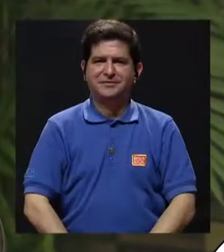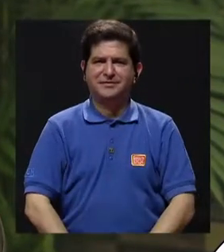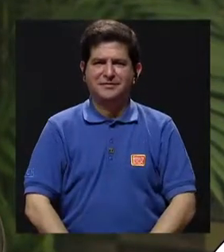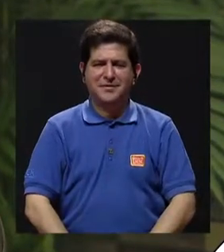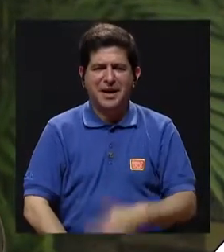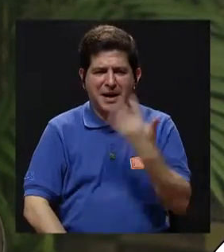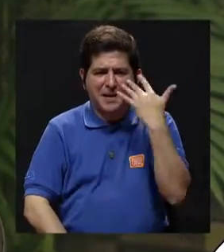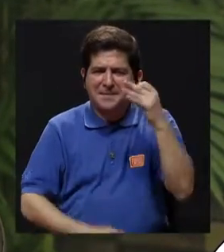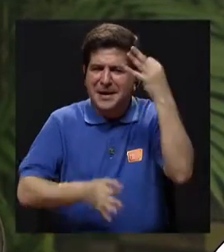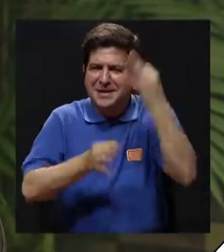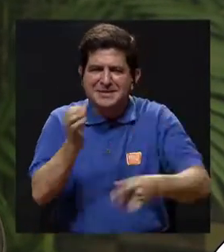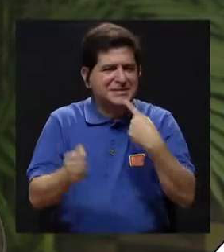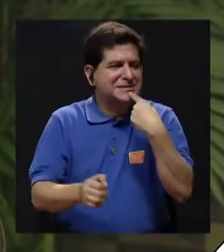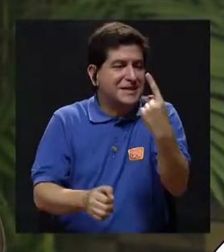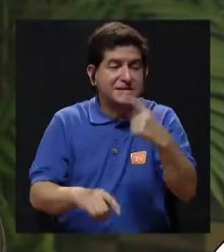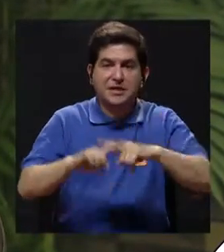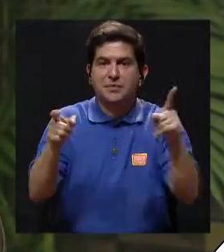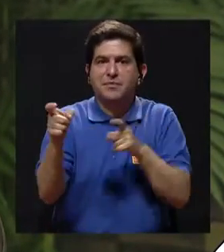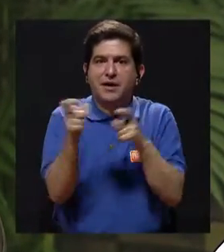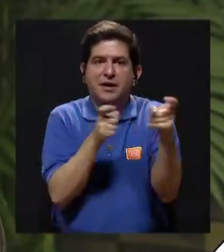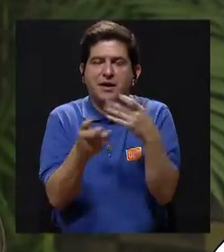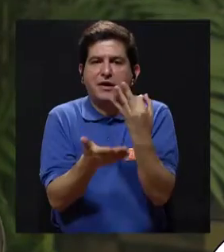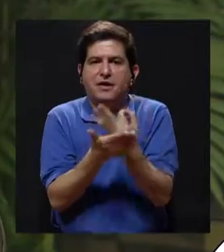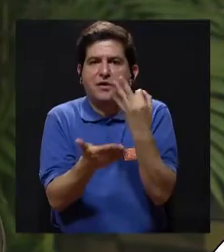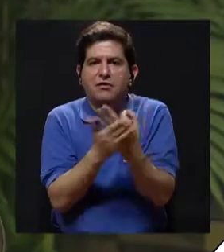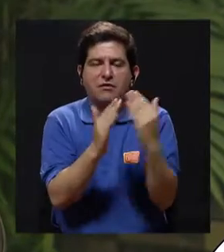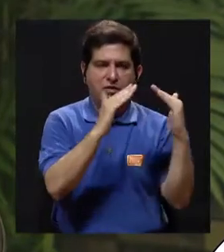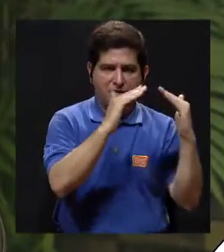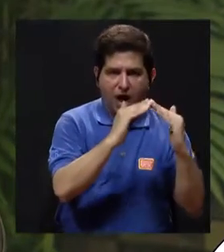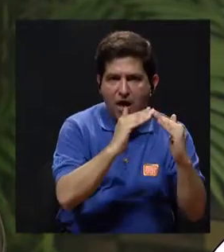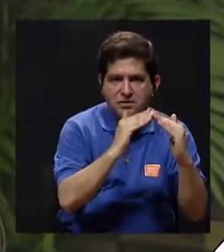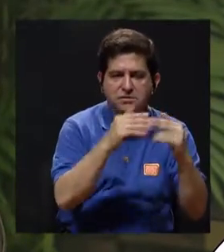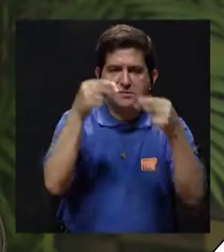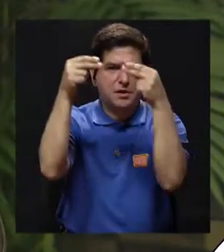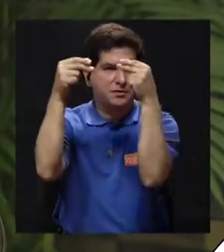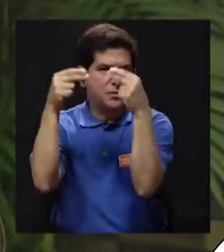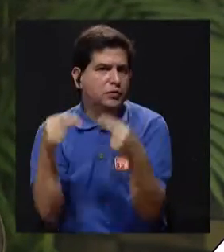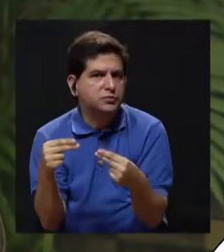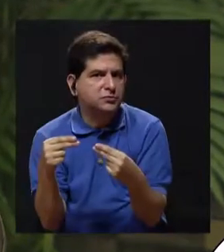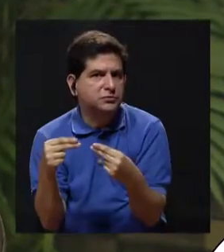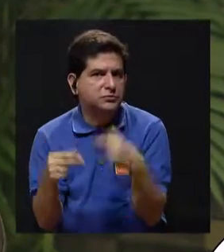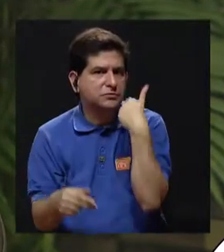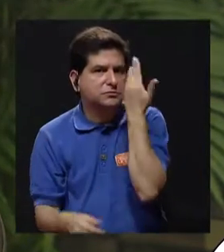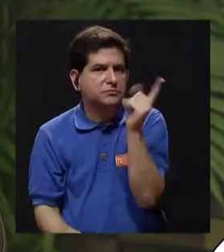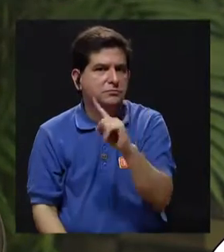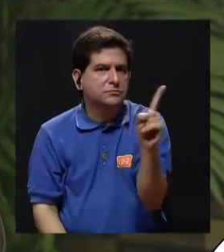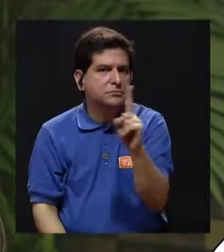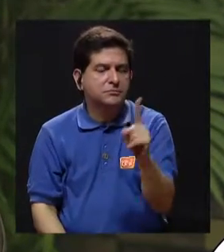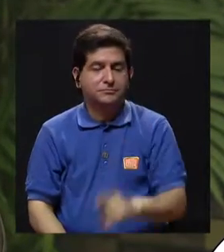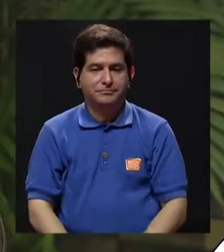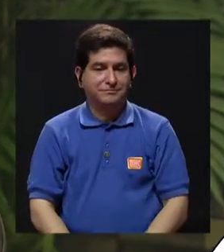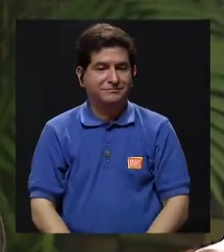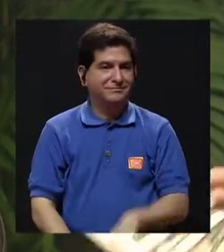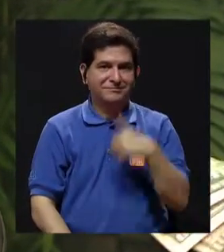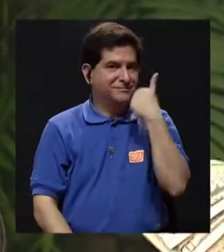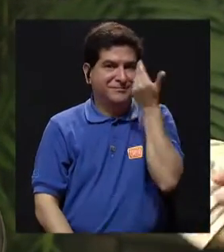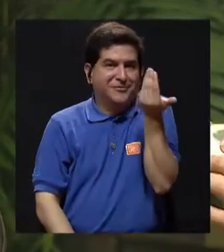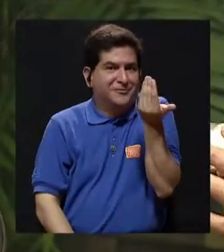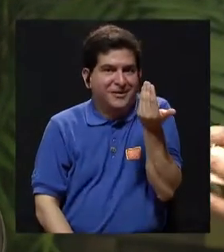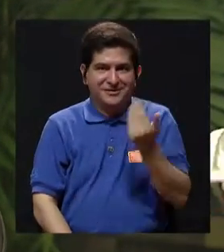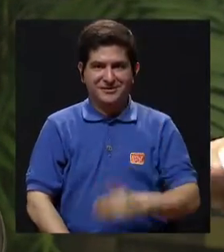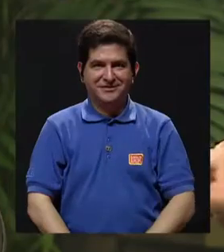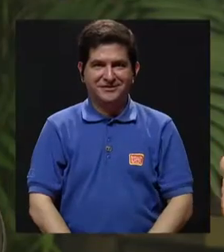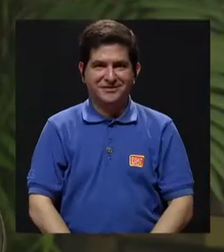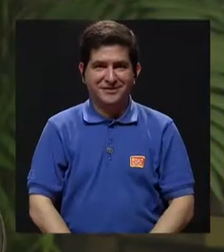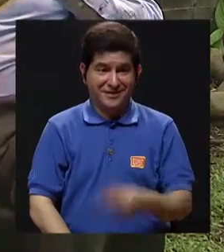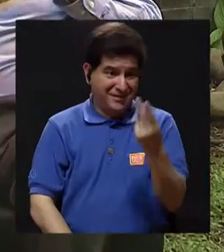Pareciera muy sencillo decirlo, pero manejar las finanzas de la casa, manejar ese presupuesto, no es nada fácil. No es nada fácil, es que